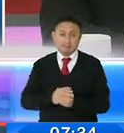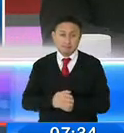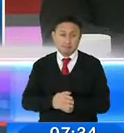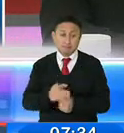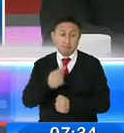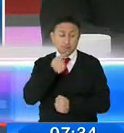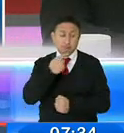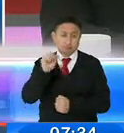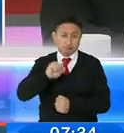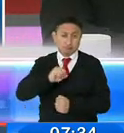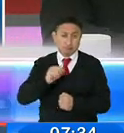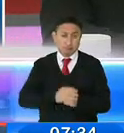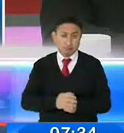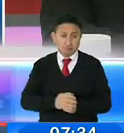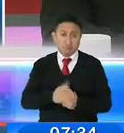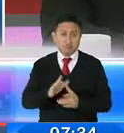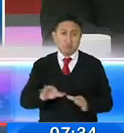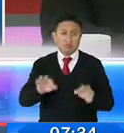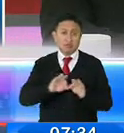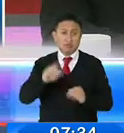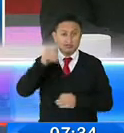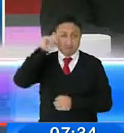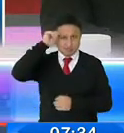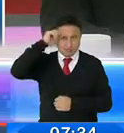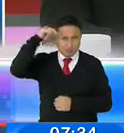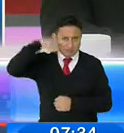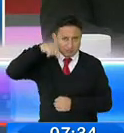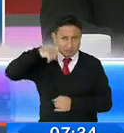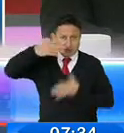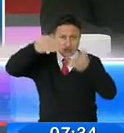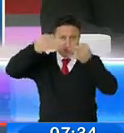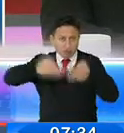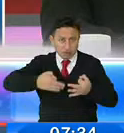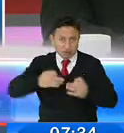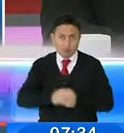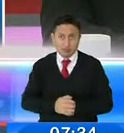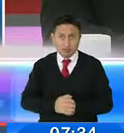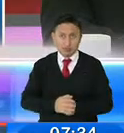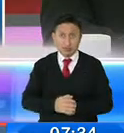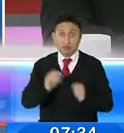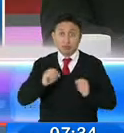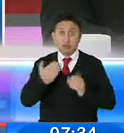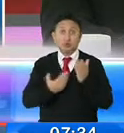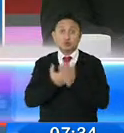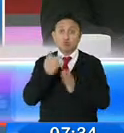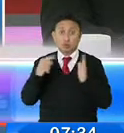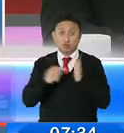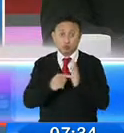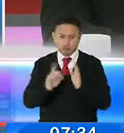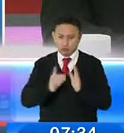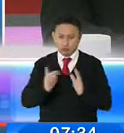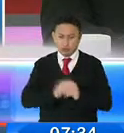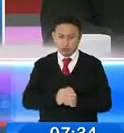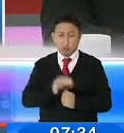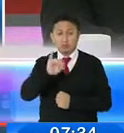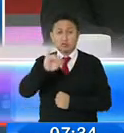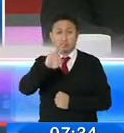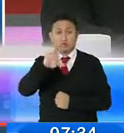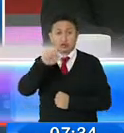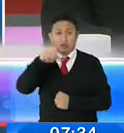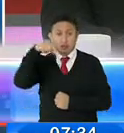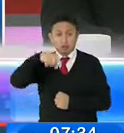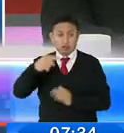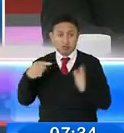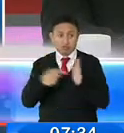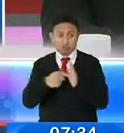como le digo, Roberto, es tener en mente también que es una formalización, no es crear un nuevo impuesto, el impuesto está ahí, el IVA consta